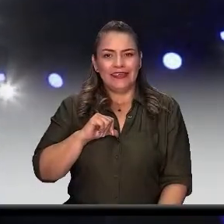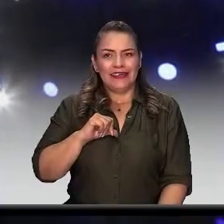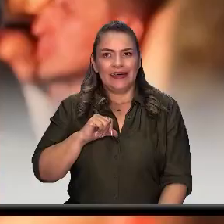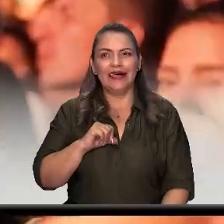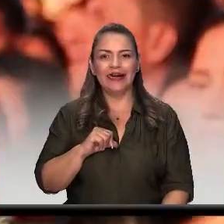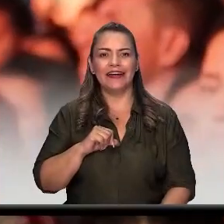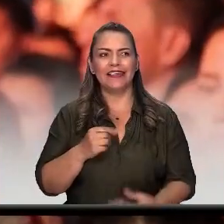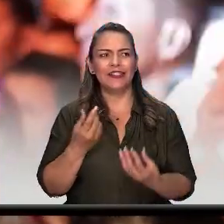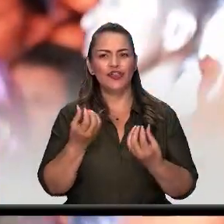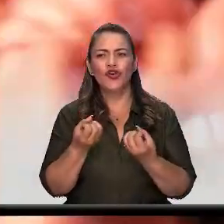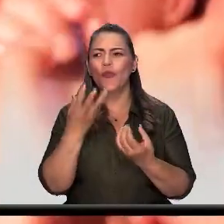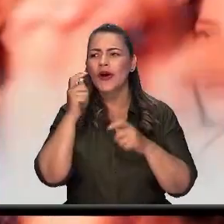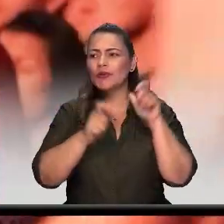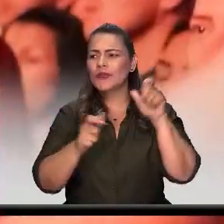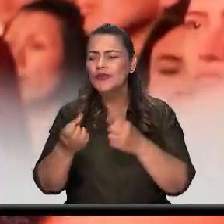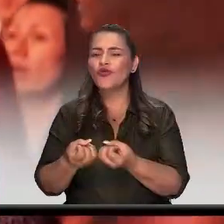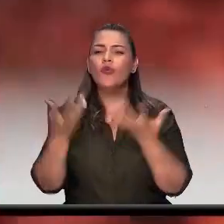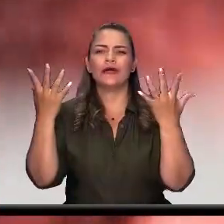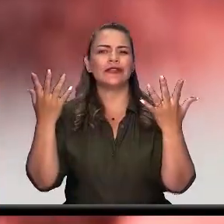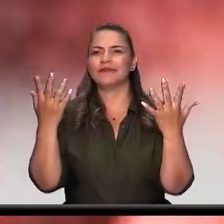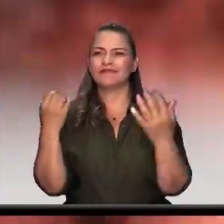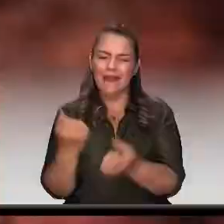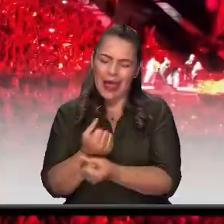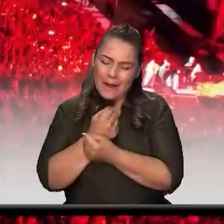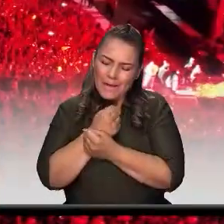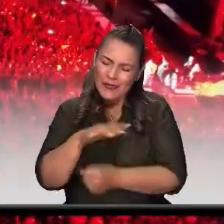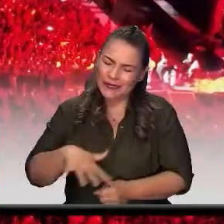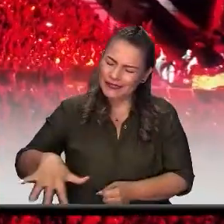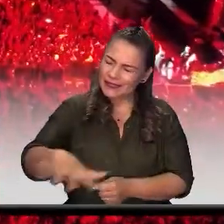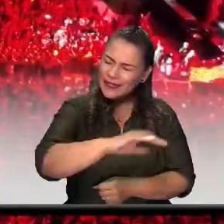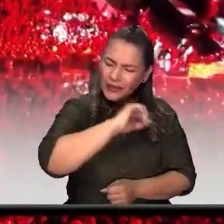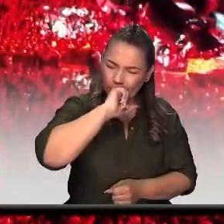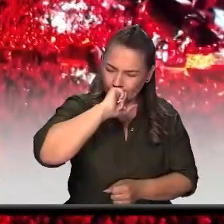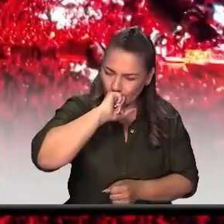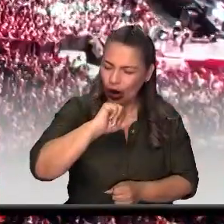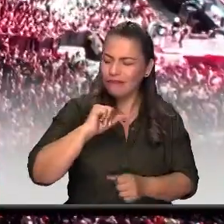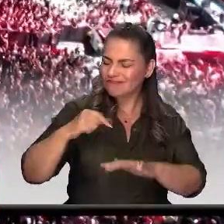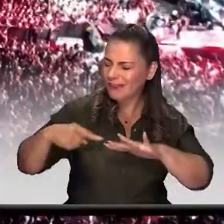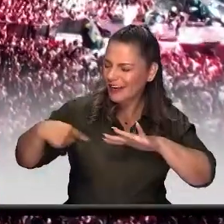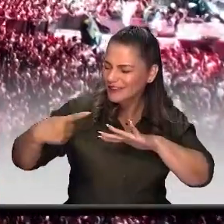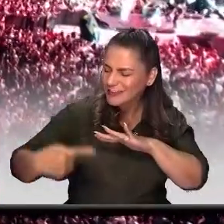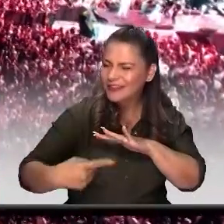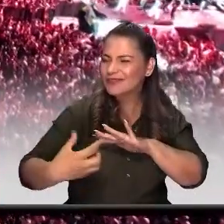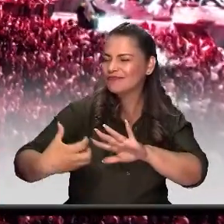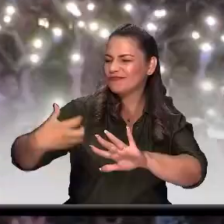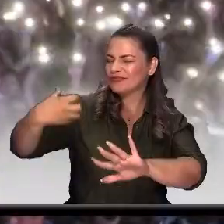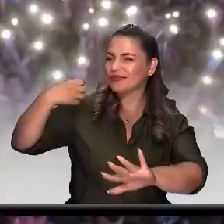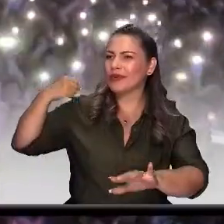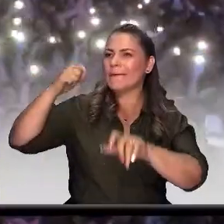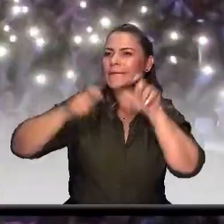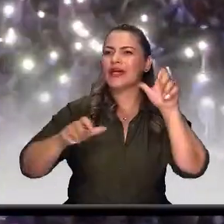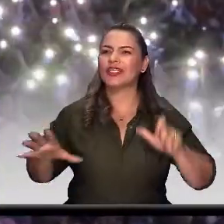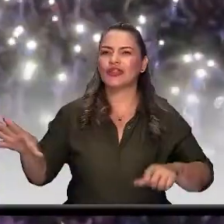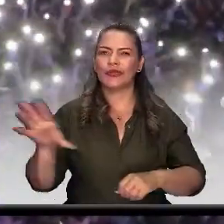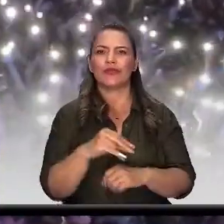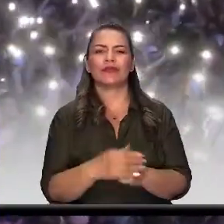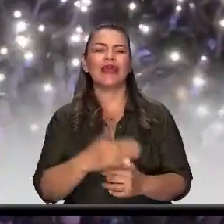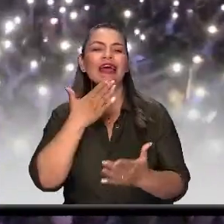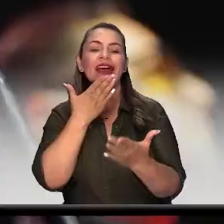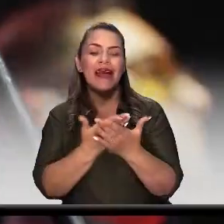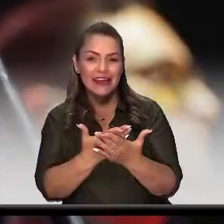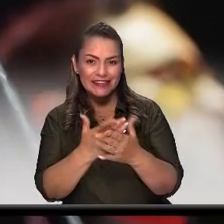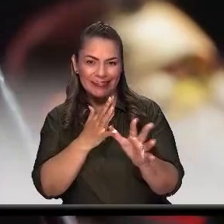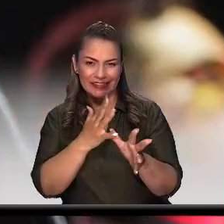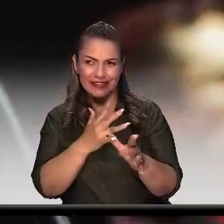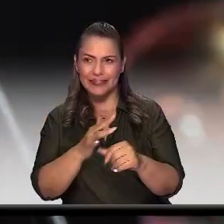cifras que se alimenta del amor por nuestras raíces por nuestras tradiciones por nuestra gente gracias Itagüí por hacer